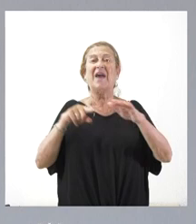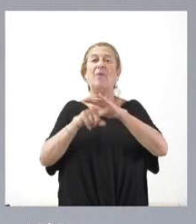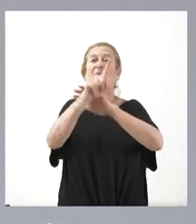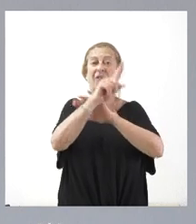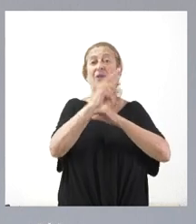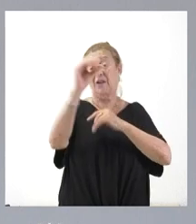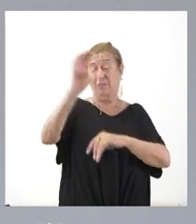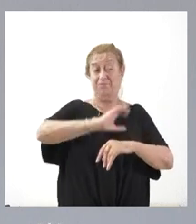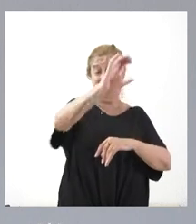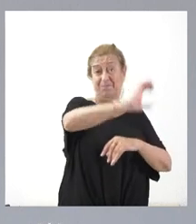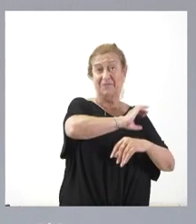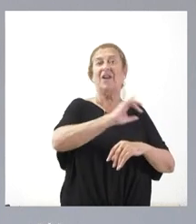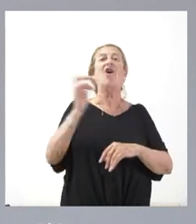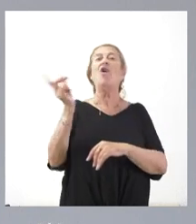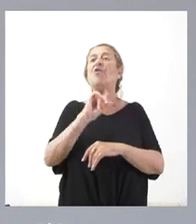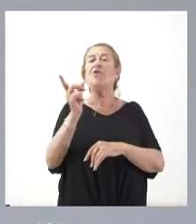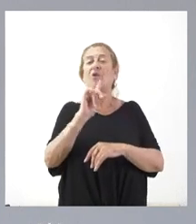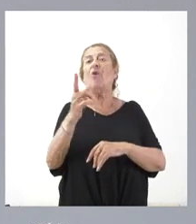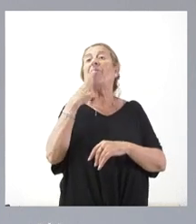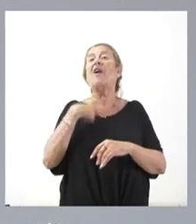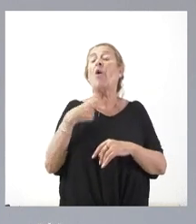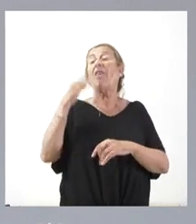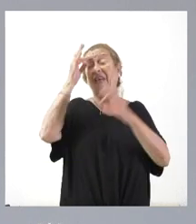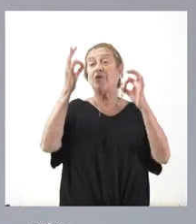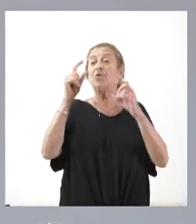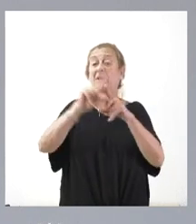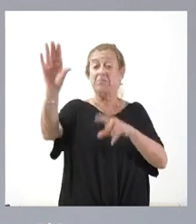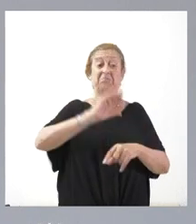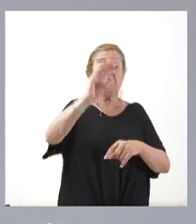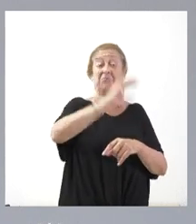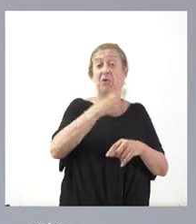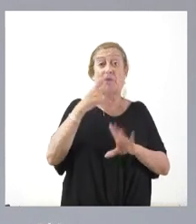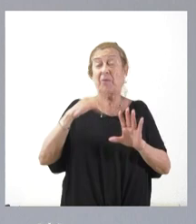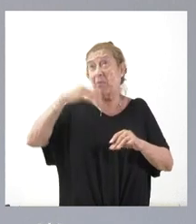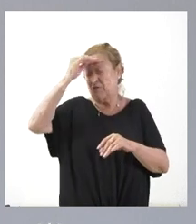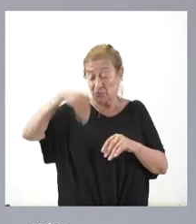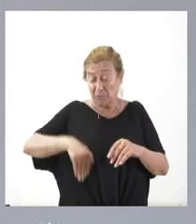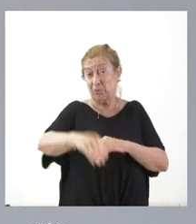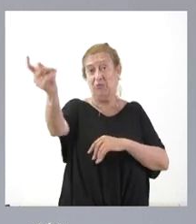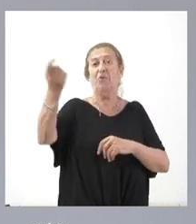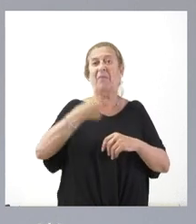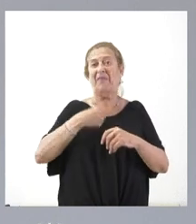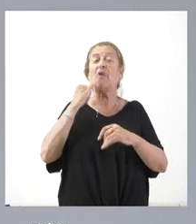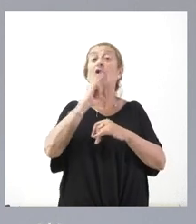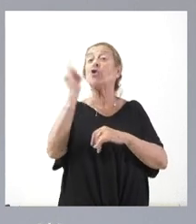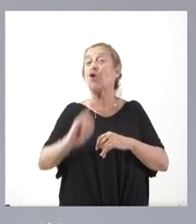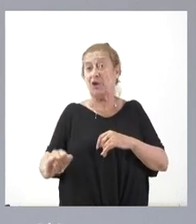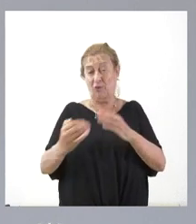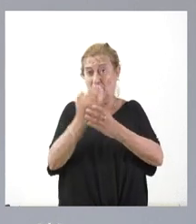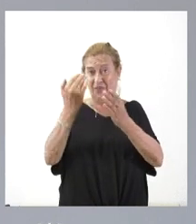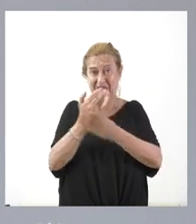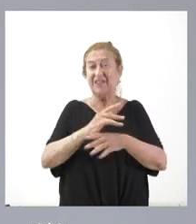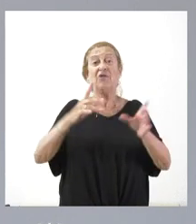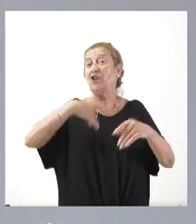a cuenta. No se ofreció los datos de entregas a cuenta, pero sí creo que se nos van a remitir por correo electrónico en los próximos días. No se nos ofreció, por tanto, la